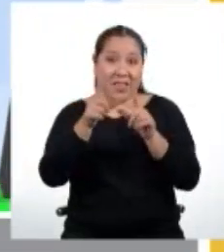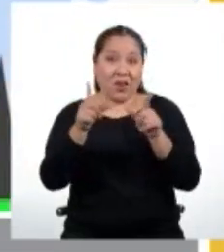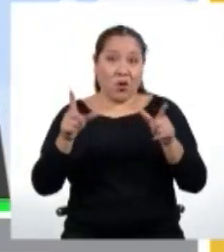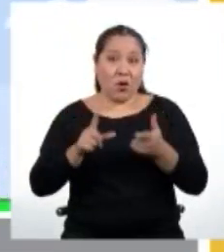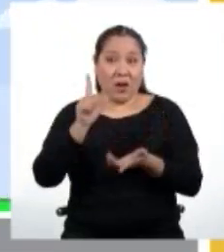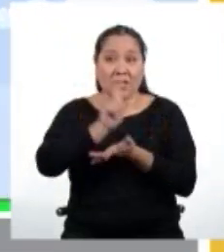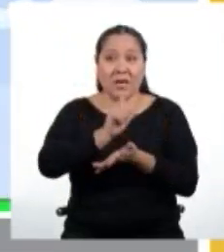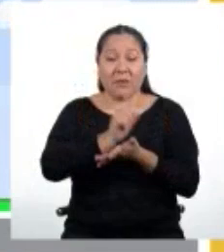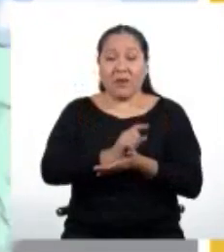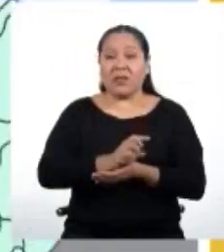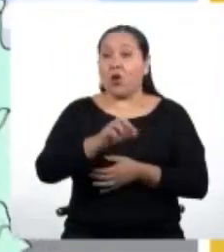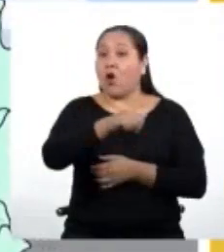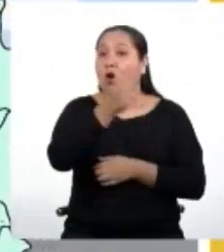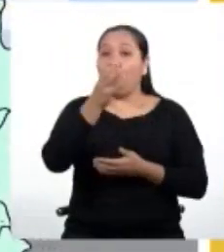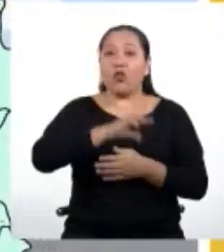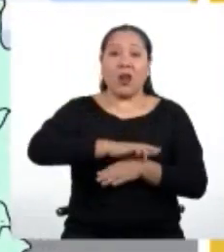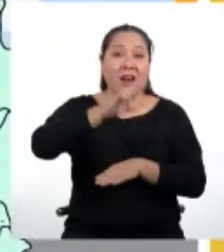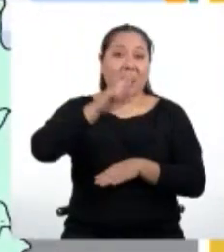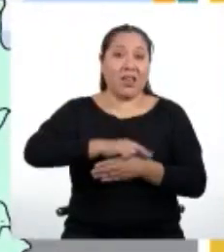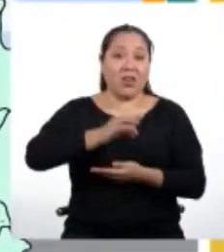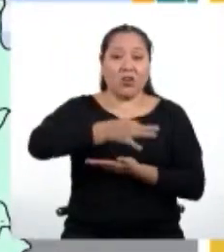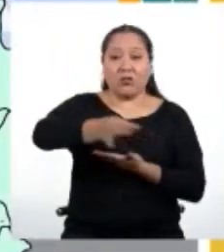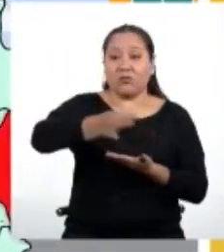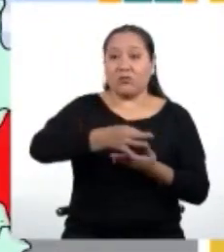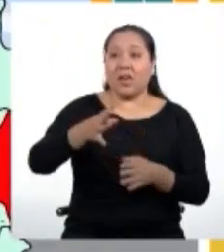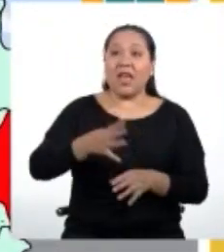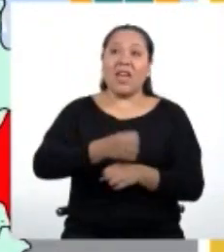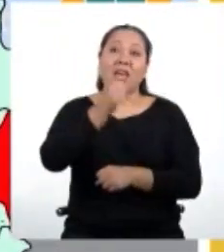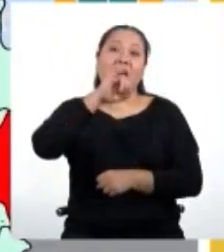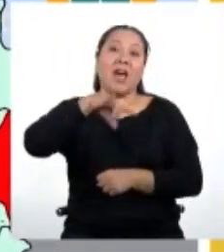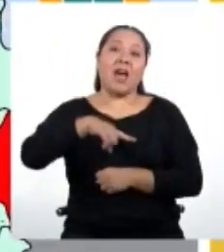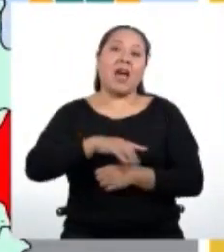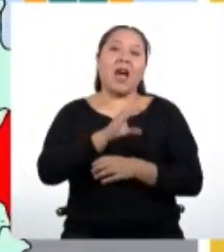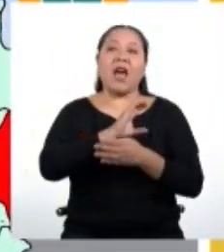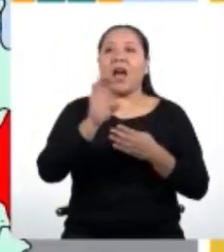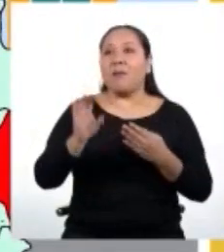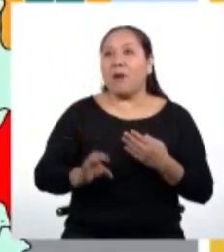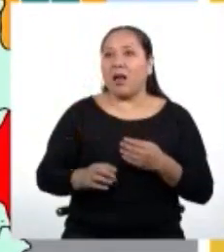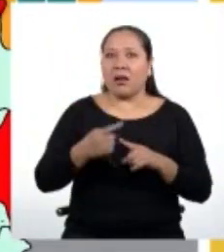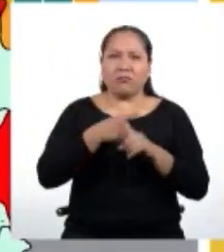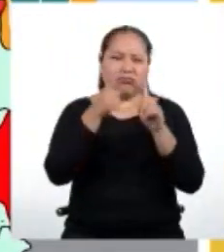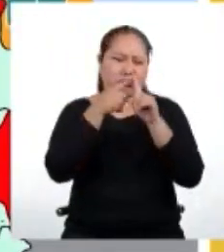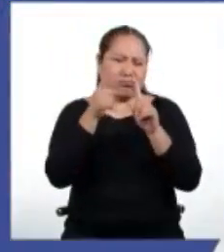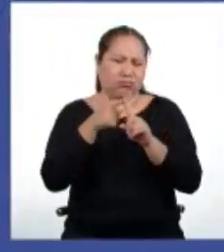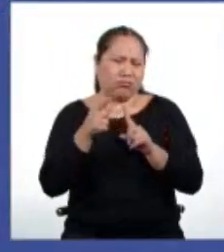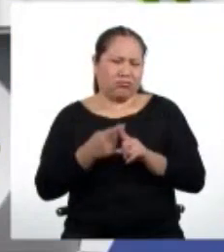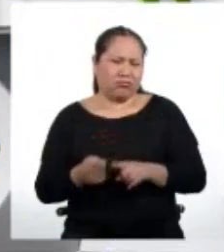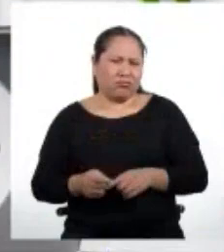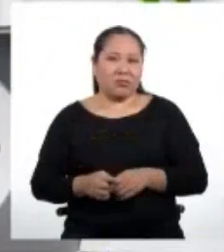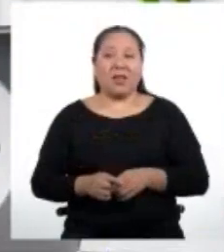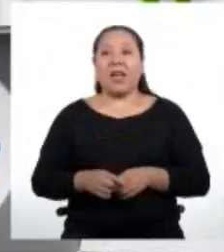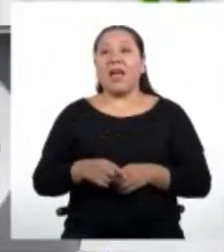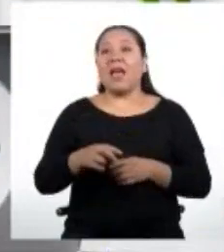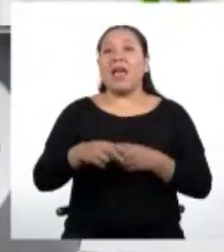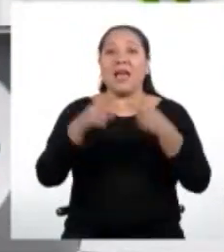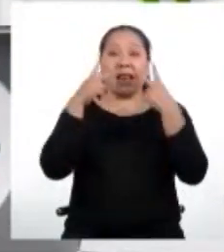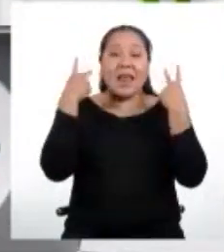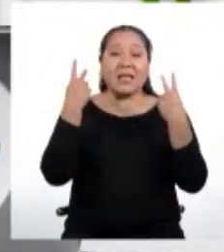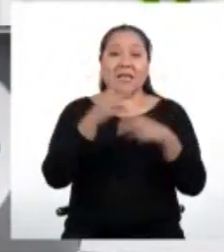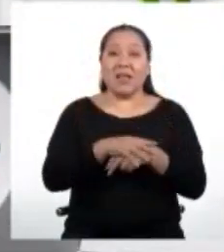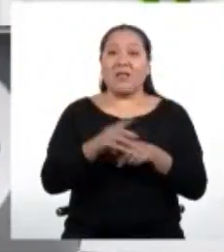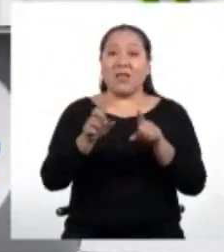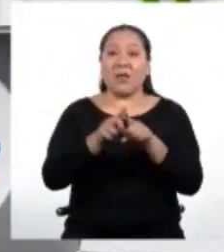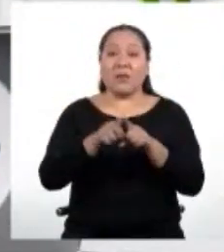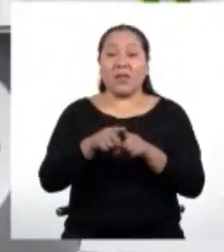concentran en otras ciudades del interior del país, como Ica, Juliaca, Cajamarca y en casi todas las ciudades de la selva. Como la mototaxi es un